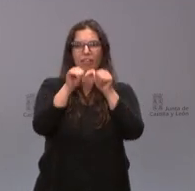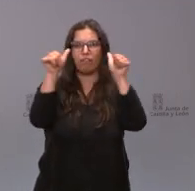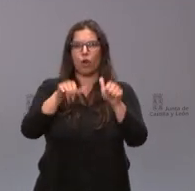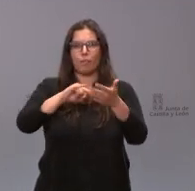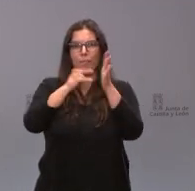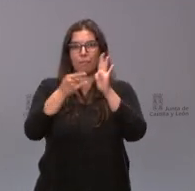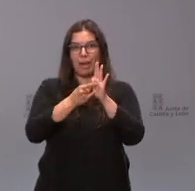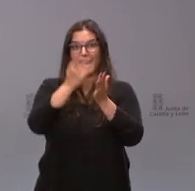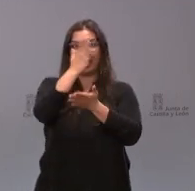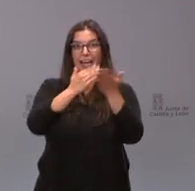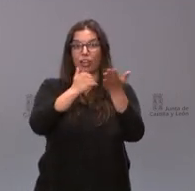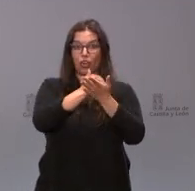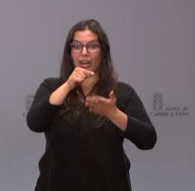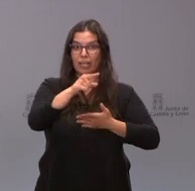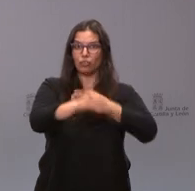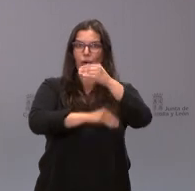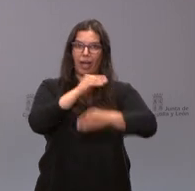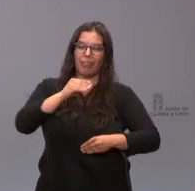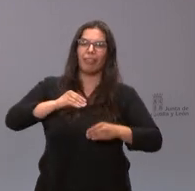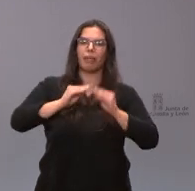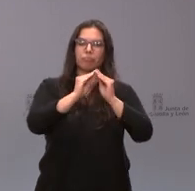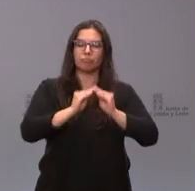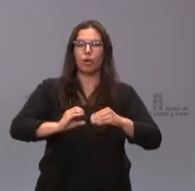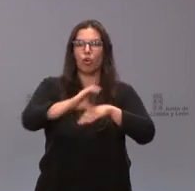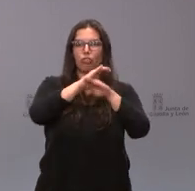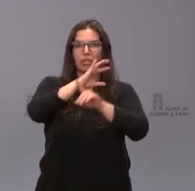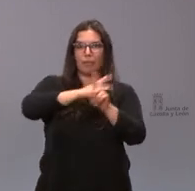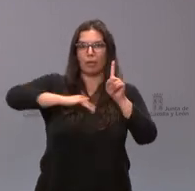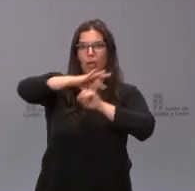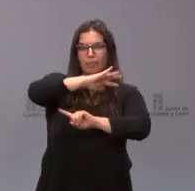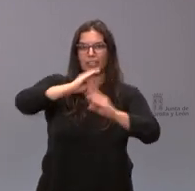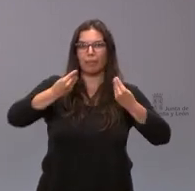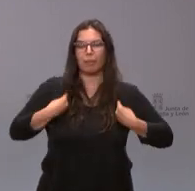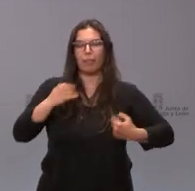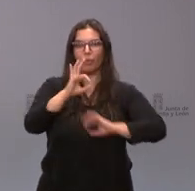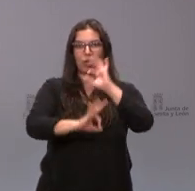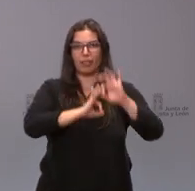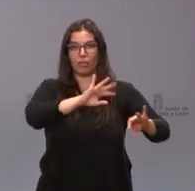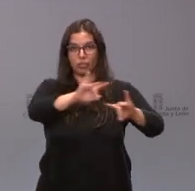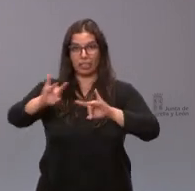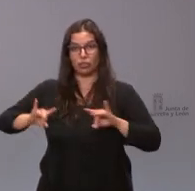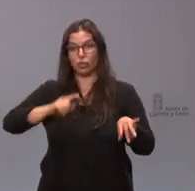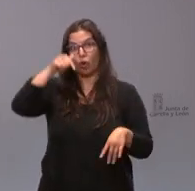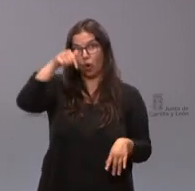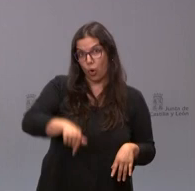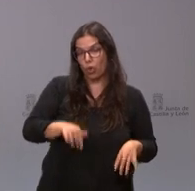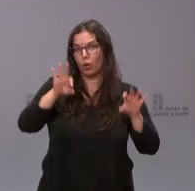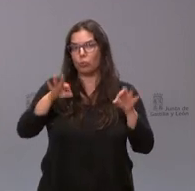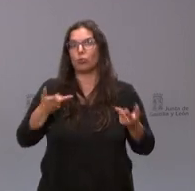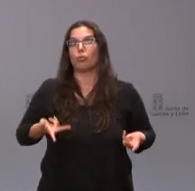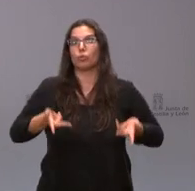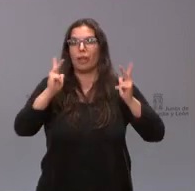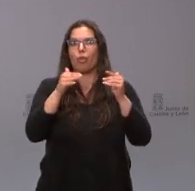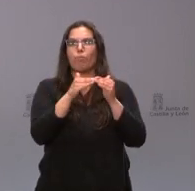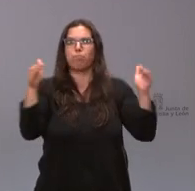regional será realizado por la consejería de medio ambiente vivienda y ordenación del territorio y hoy se ha autorizado el inicio